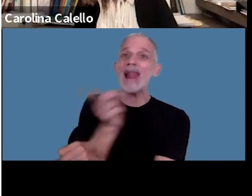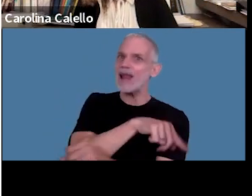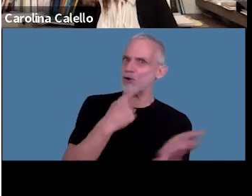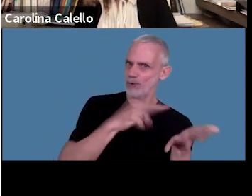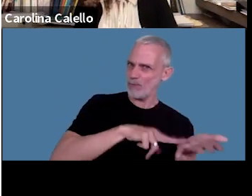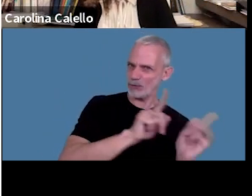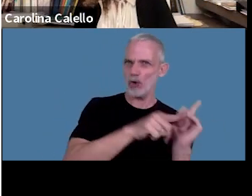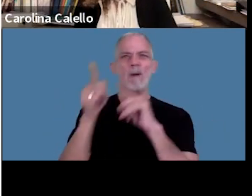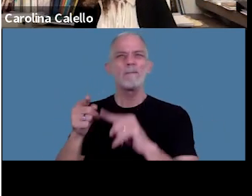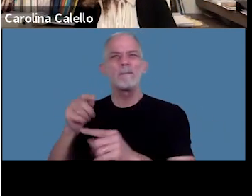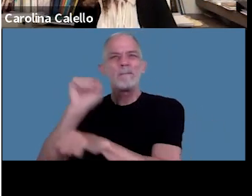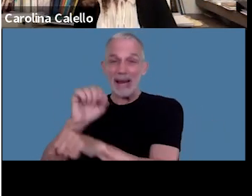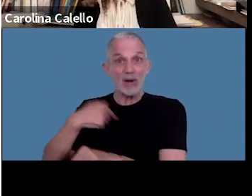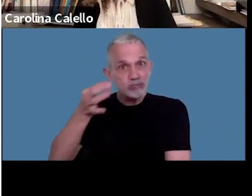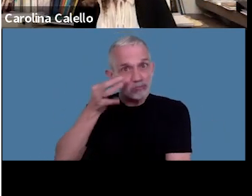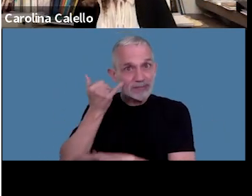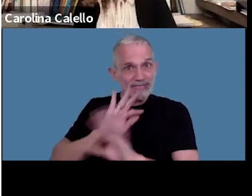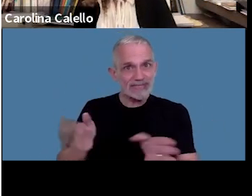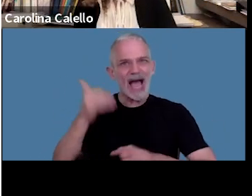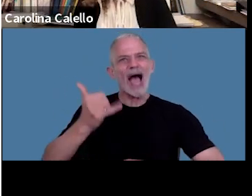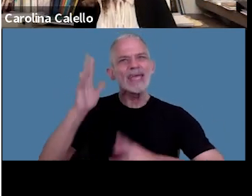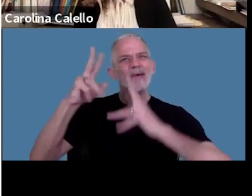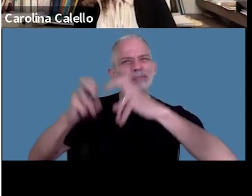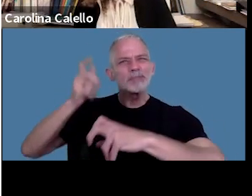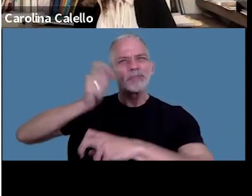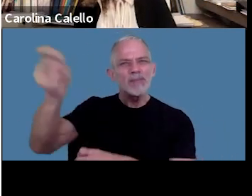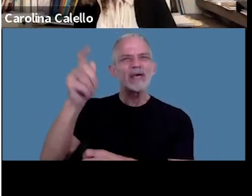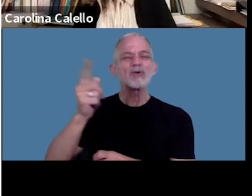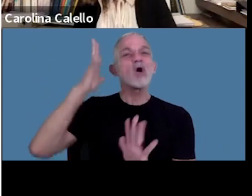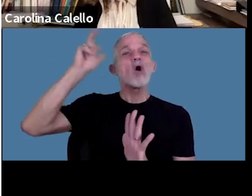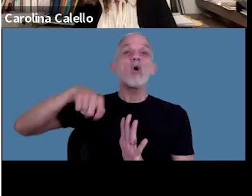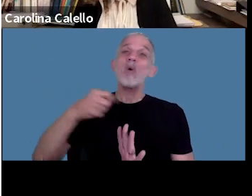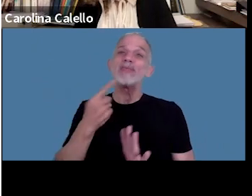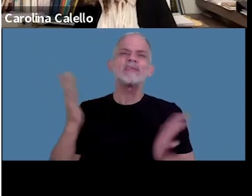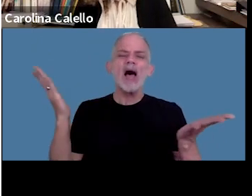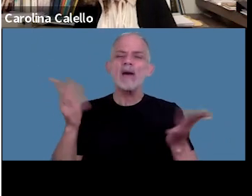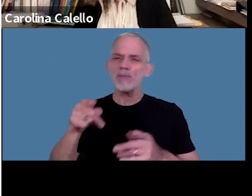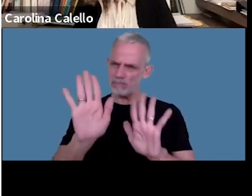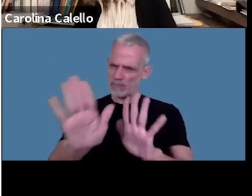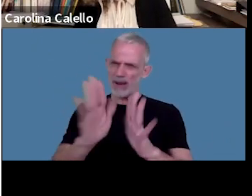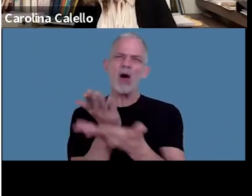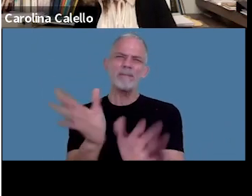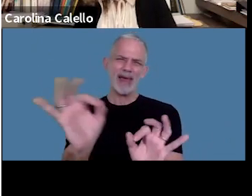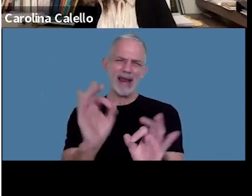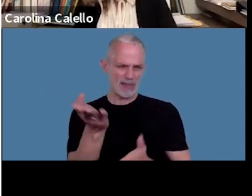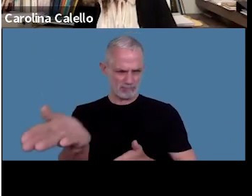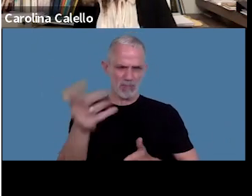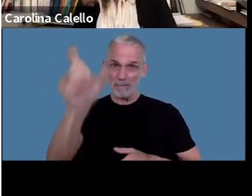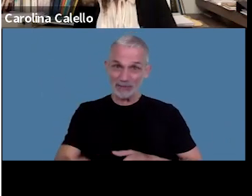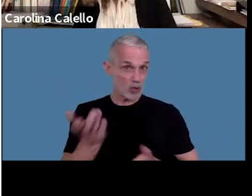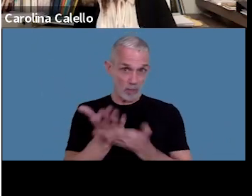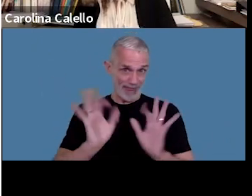me ha tocado ver hay causas penales entonces el juez le dice bueno no le pidas nada al contribuyente